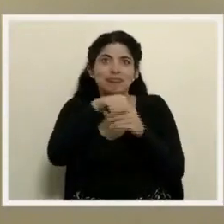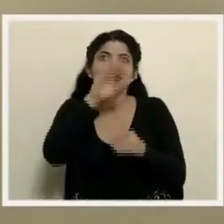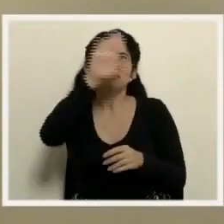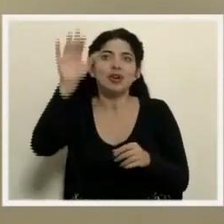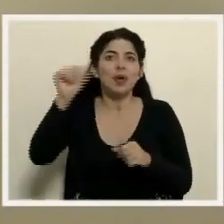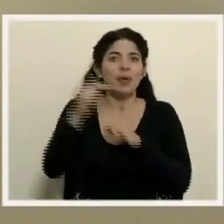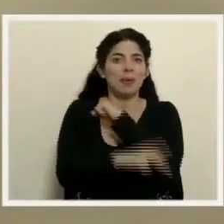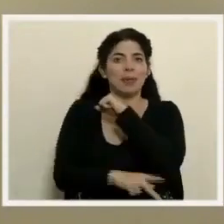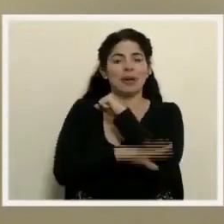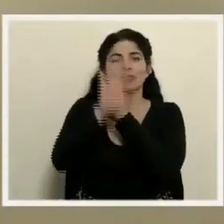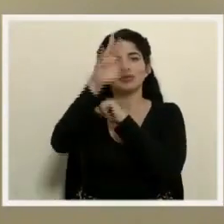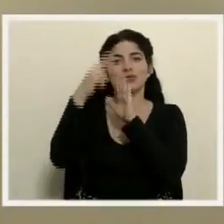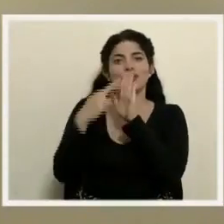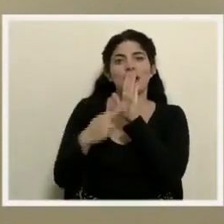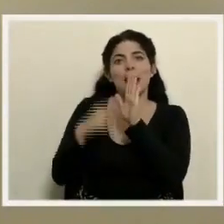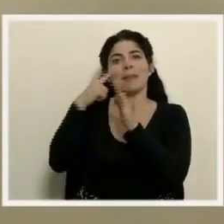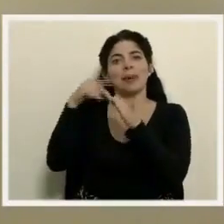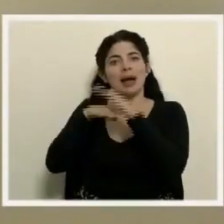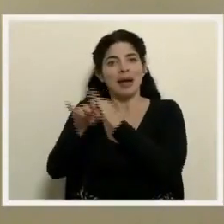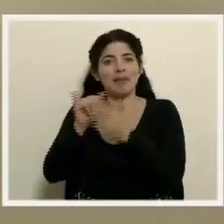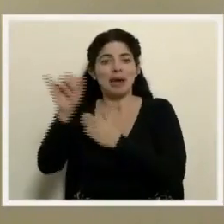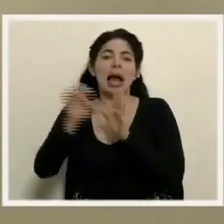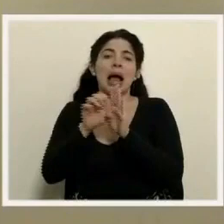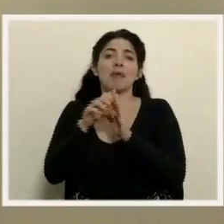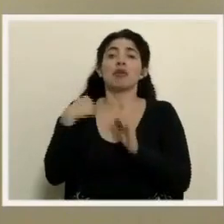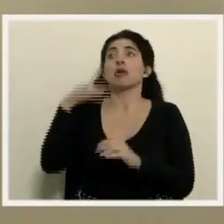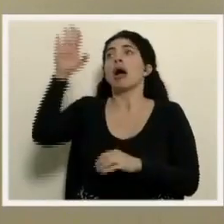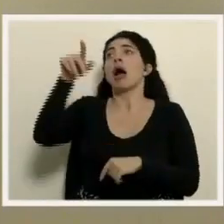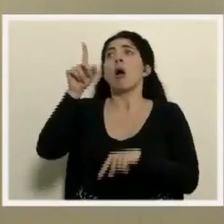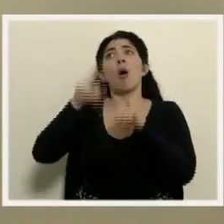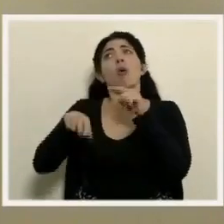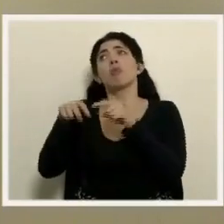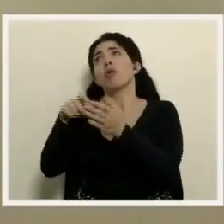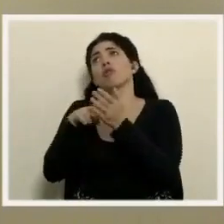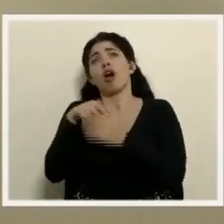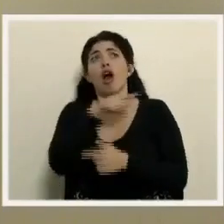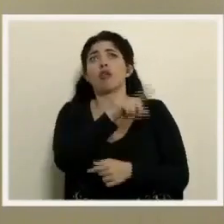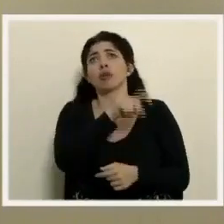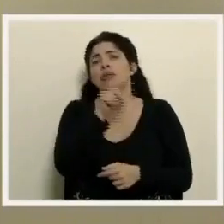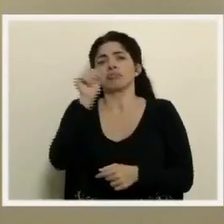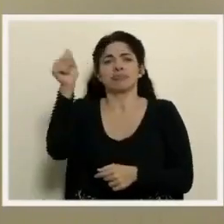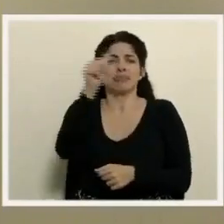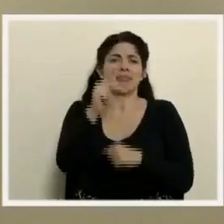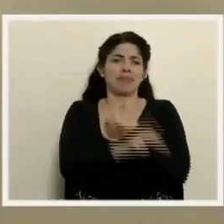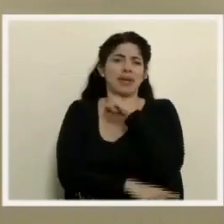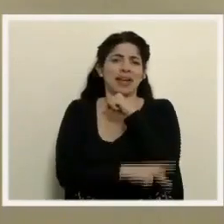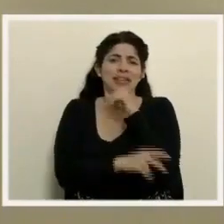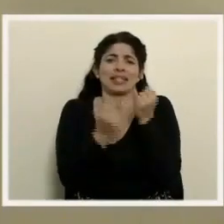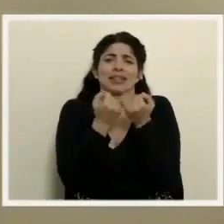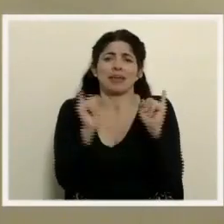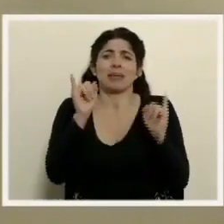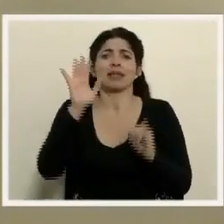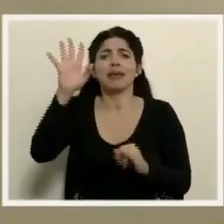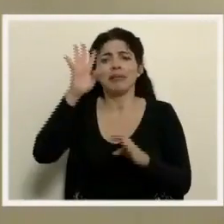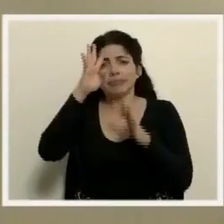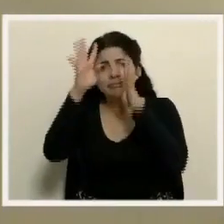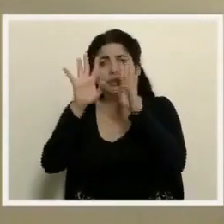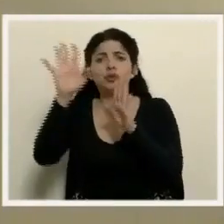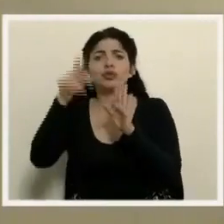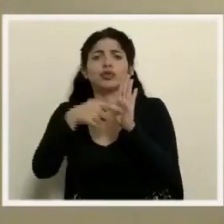a algún país, por favor, vea, no me ponga ese requisito. Cada país es soberano e independiente en eso para pedir